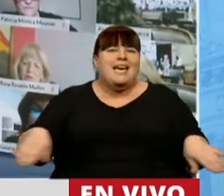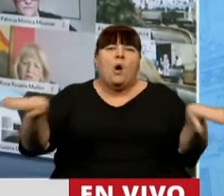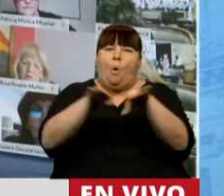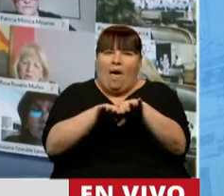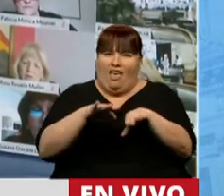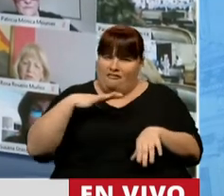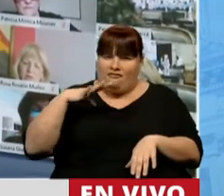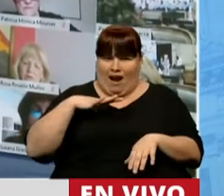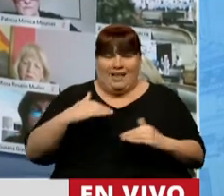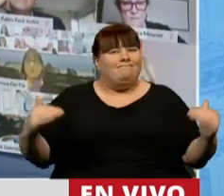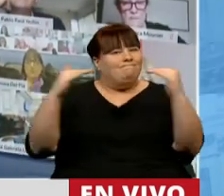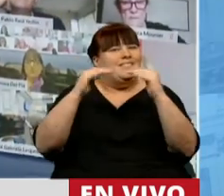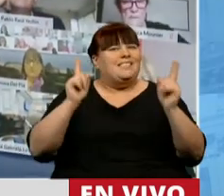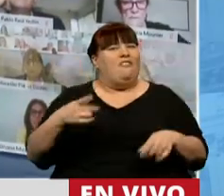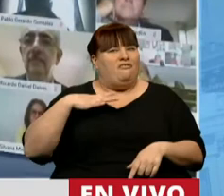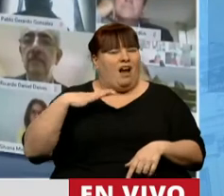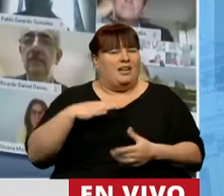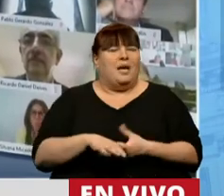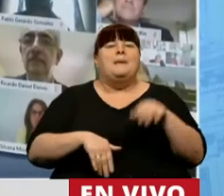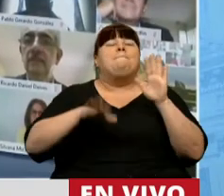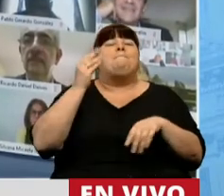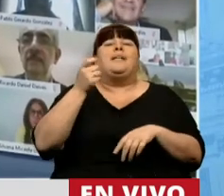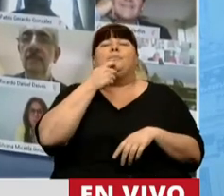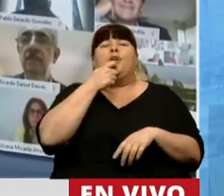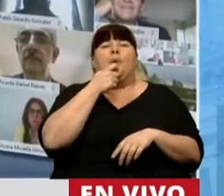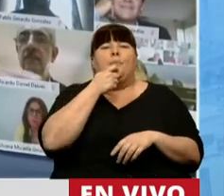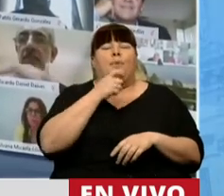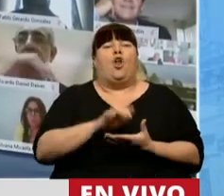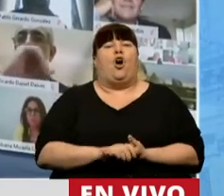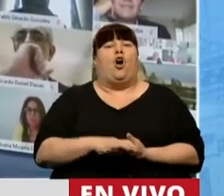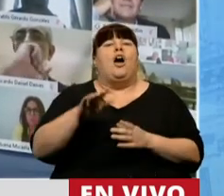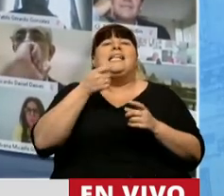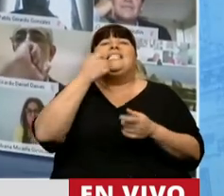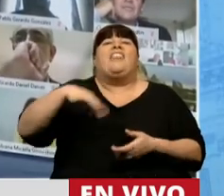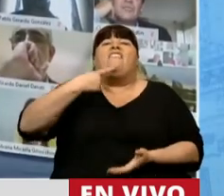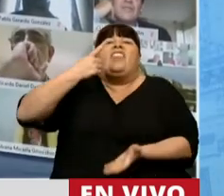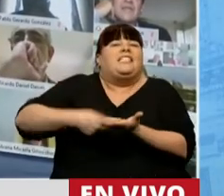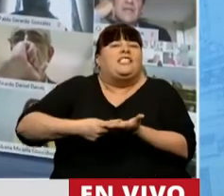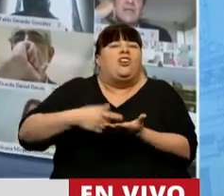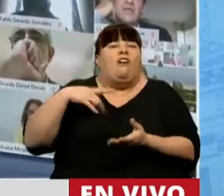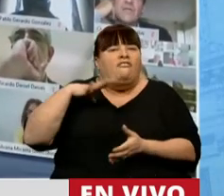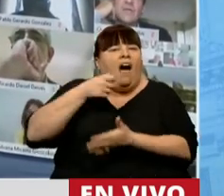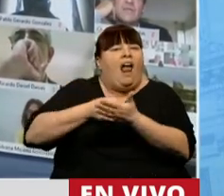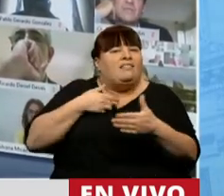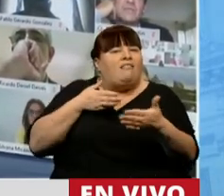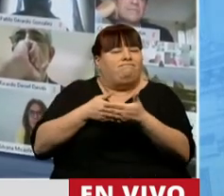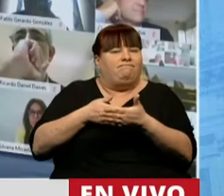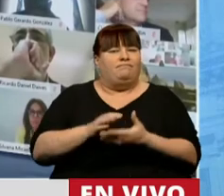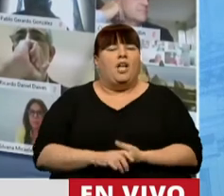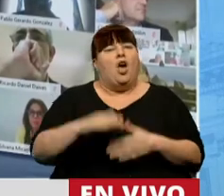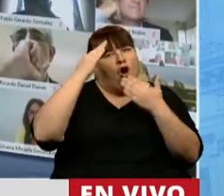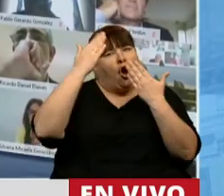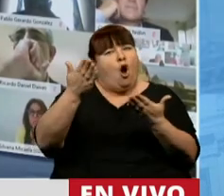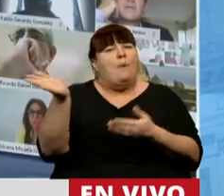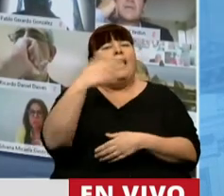igualdad y en la paridad, sobre todo en los espacios de decisión. Este homenaje a